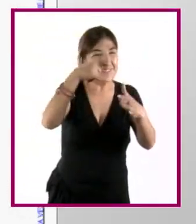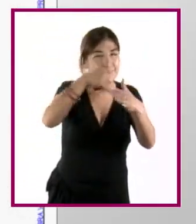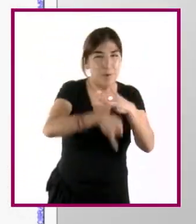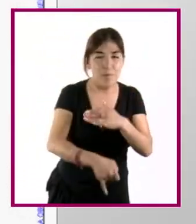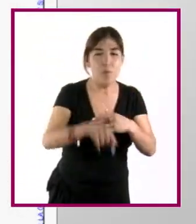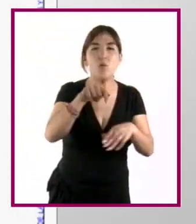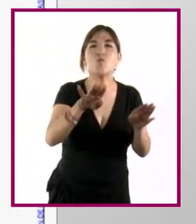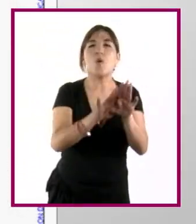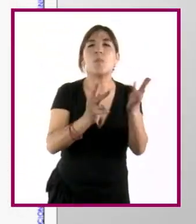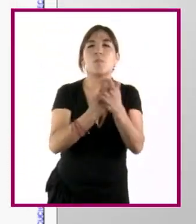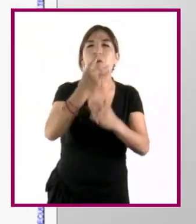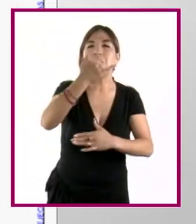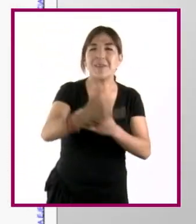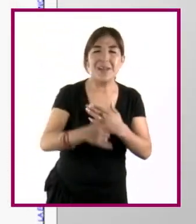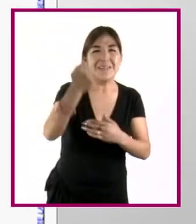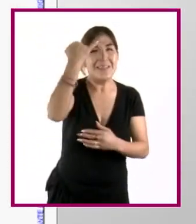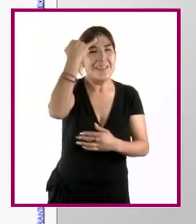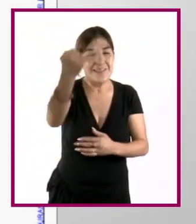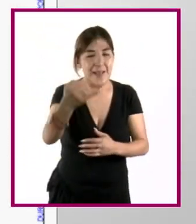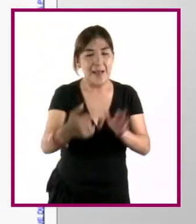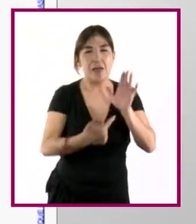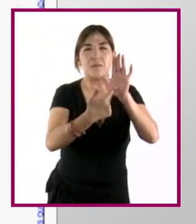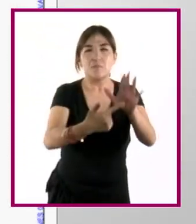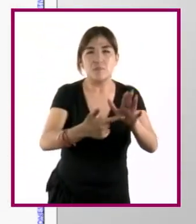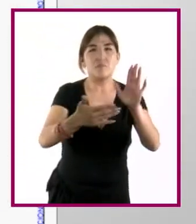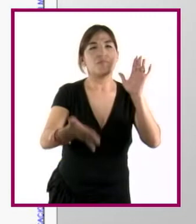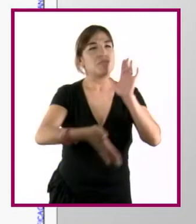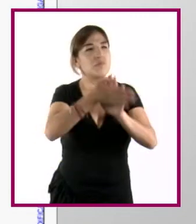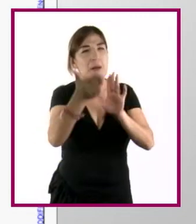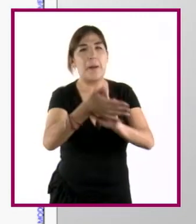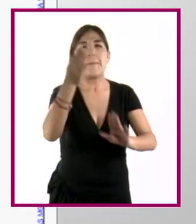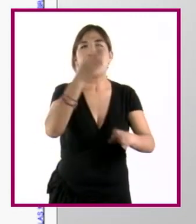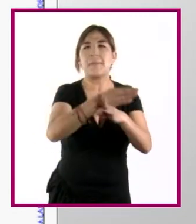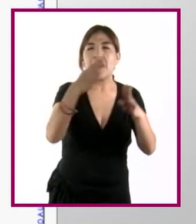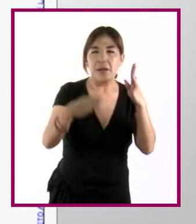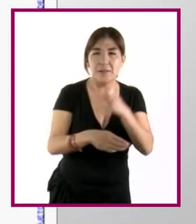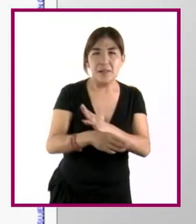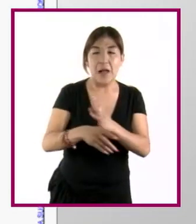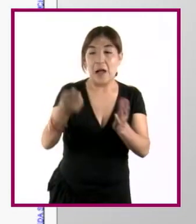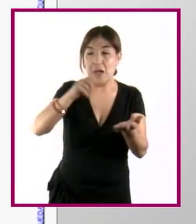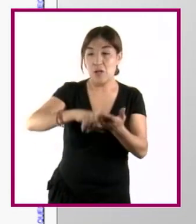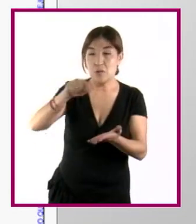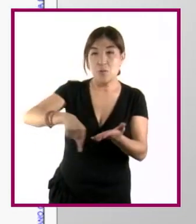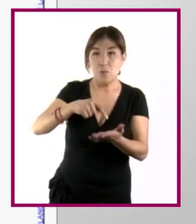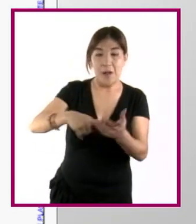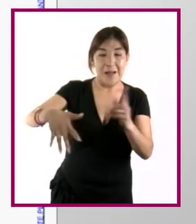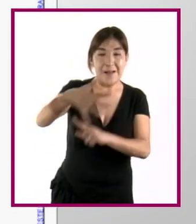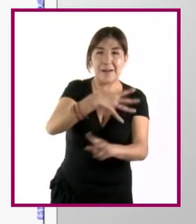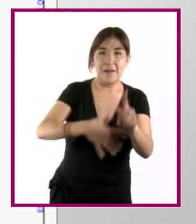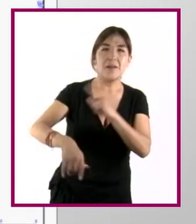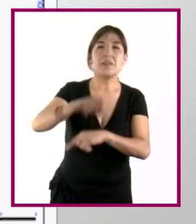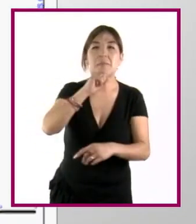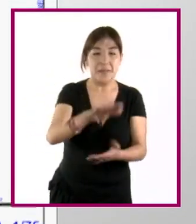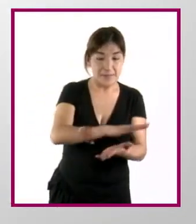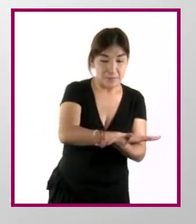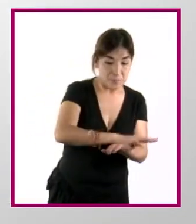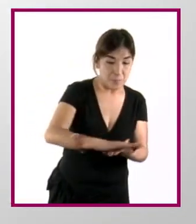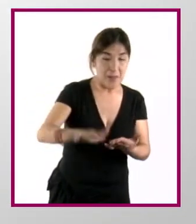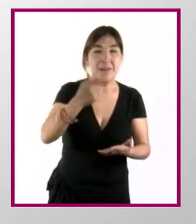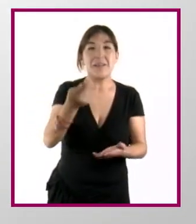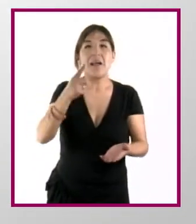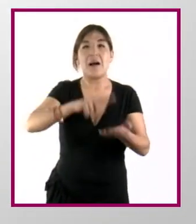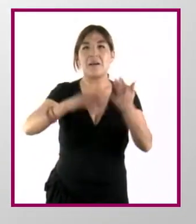No suelen presentar cuestiones estructurales, materiales, diseños de ambientes o relación entre suelos y superficies.